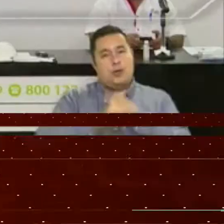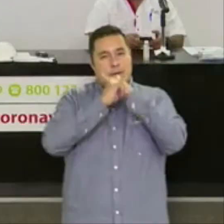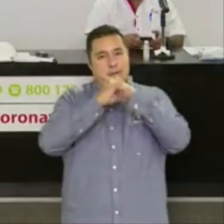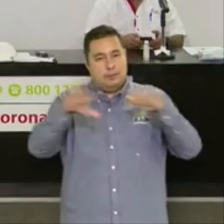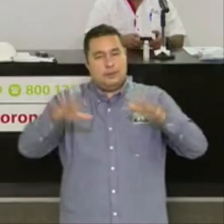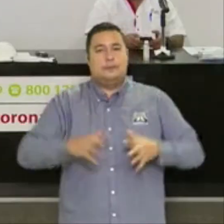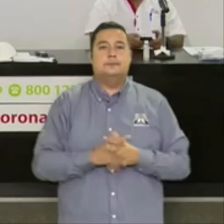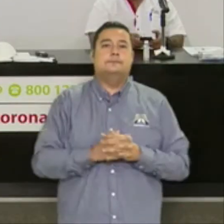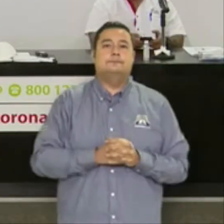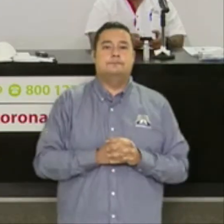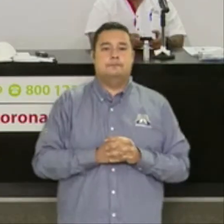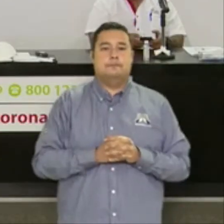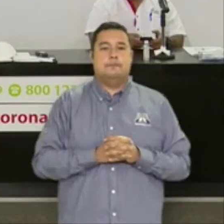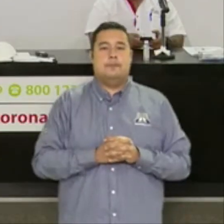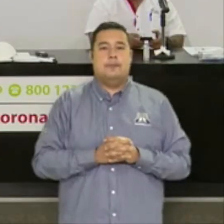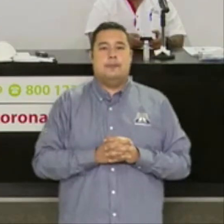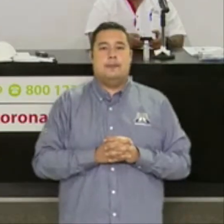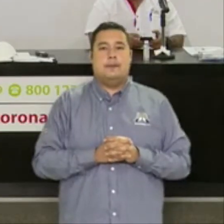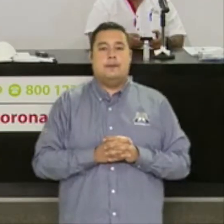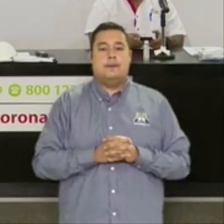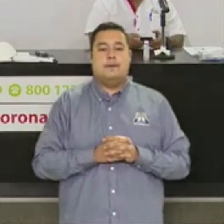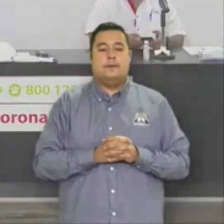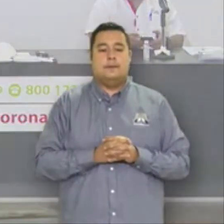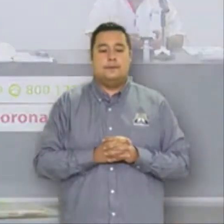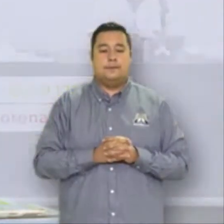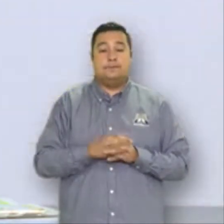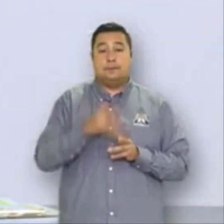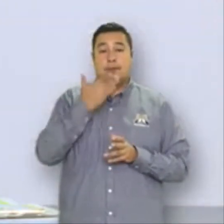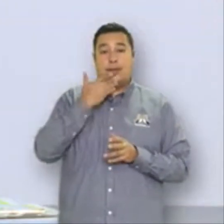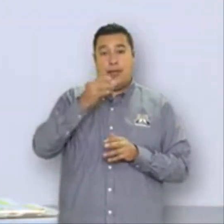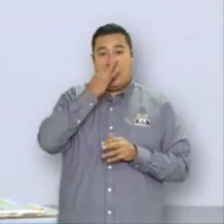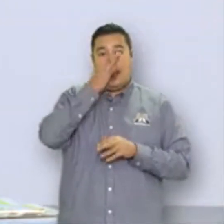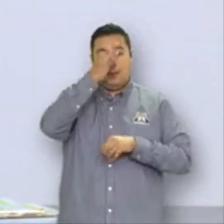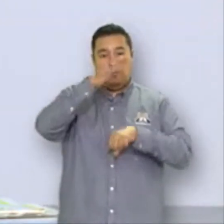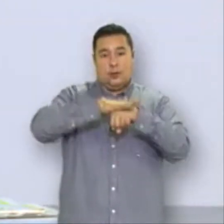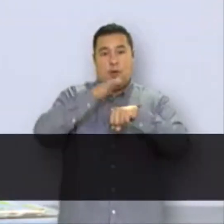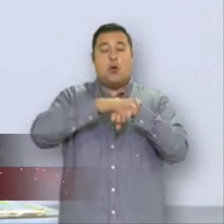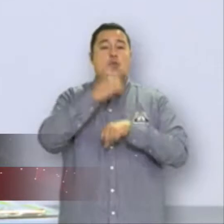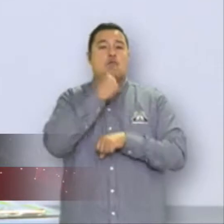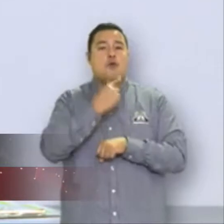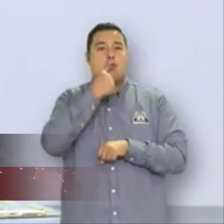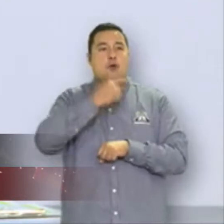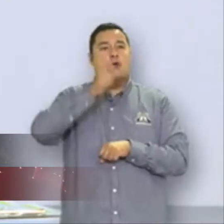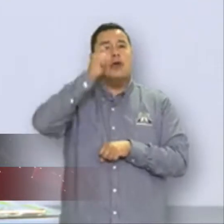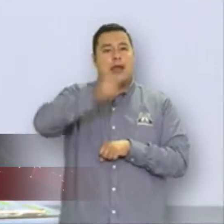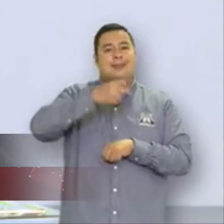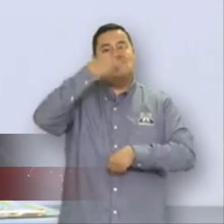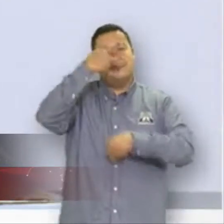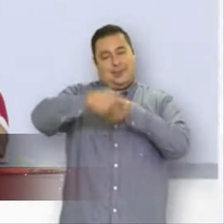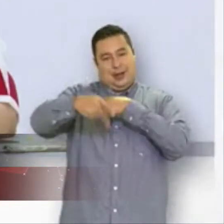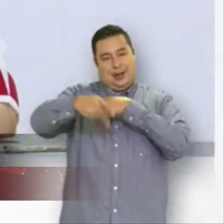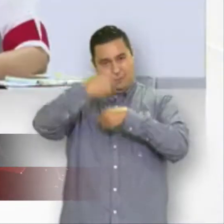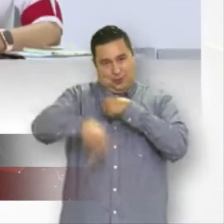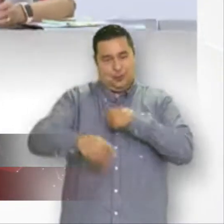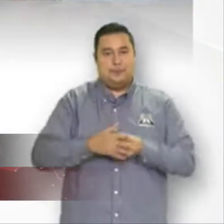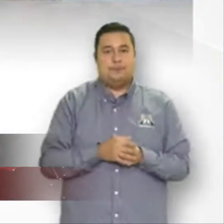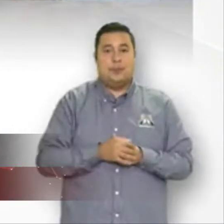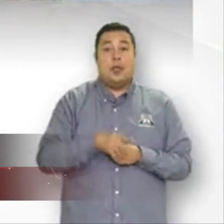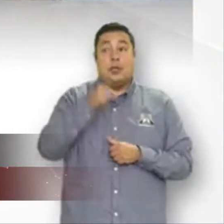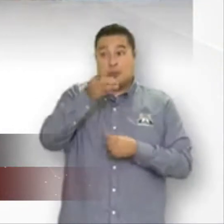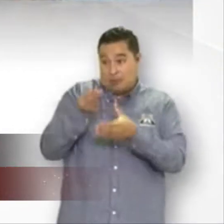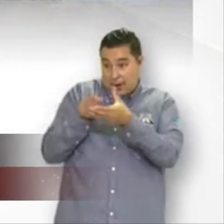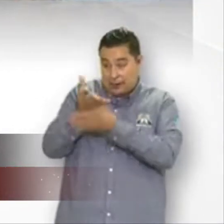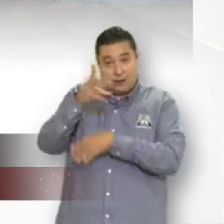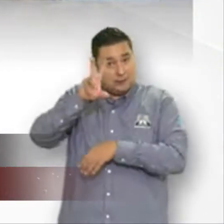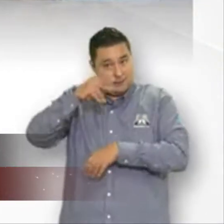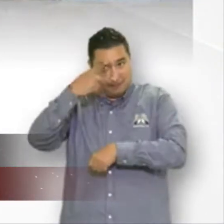La titular de la Secretaría de Salud en el Estado, Mónica Liliana Arangel Martínez, hizo un llamado a la población para que se queden en casa